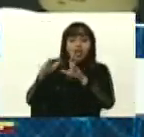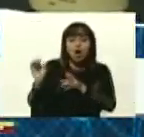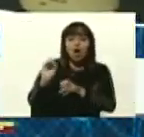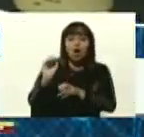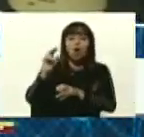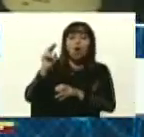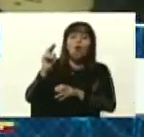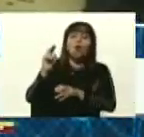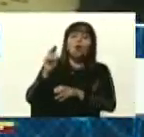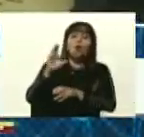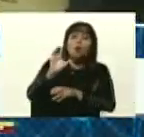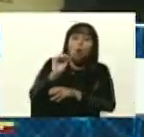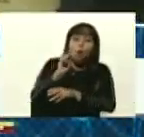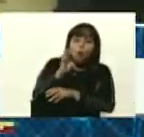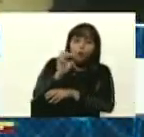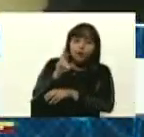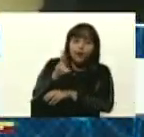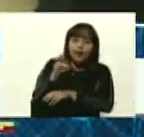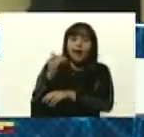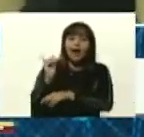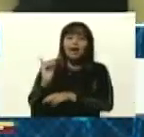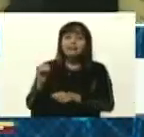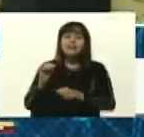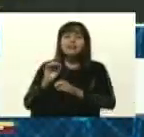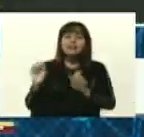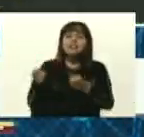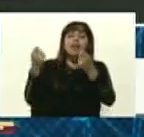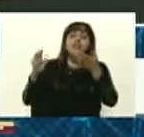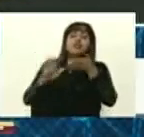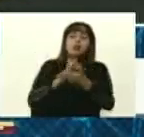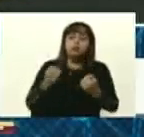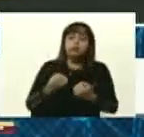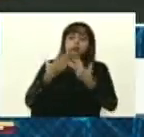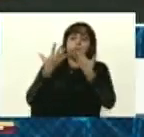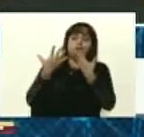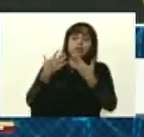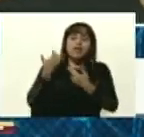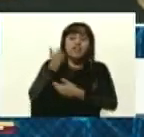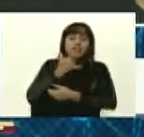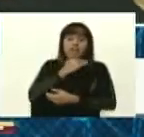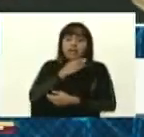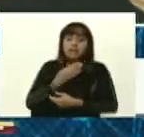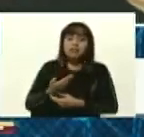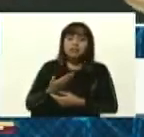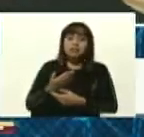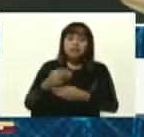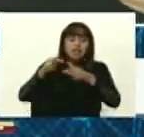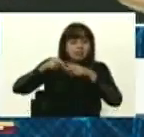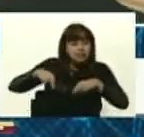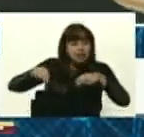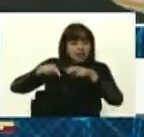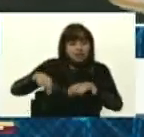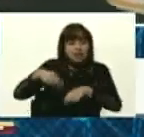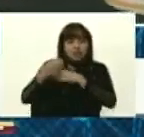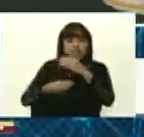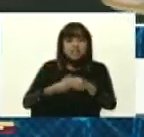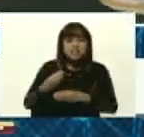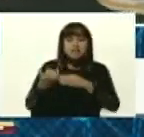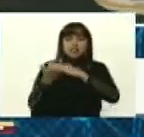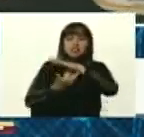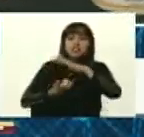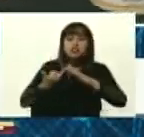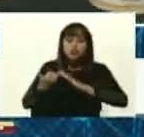o antiviral. Entonces, nosotros realizamos los estudios antibacteriales en el Instituto de Zoología,